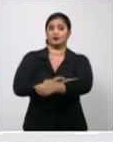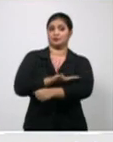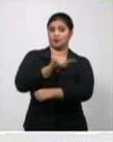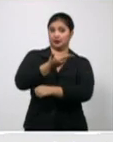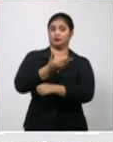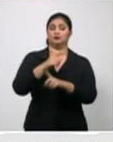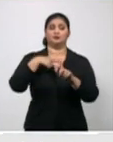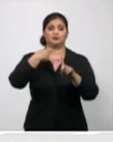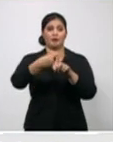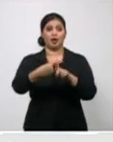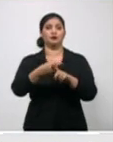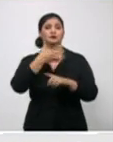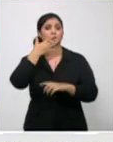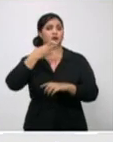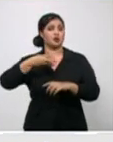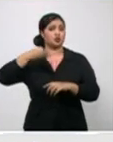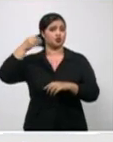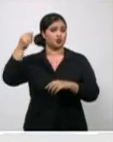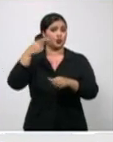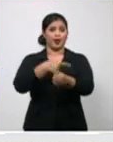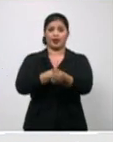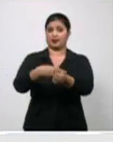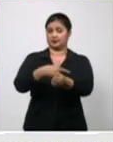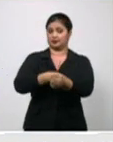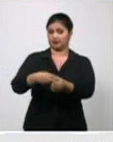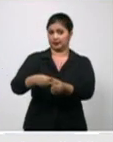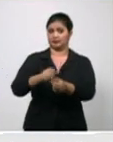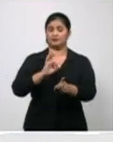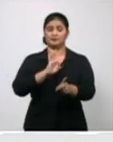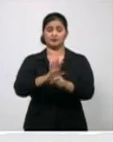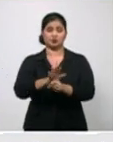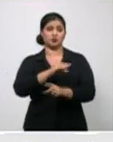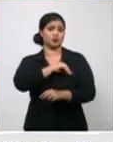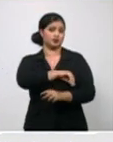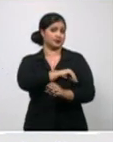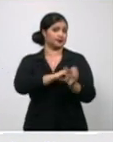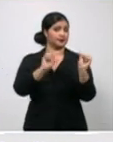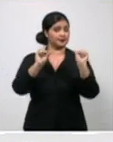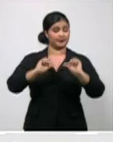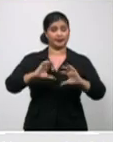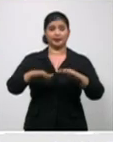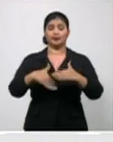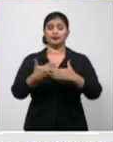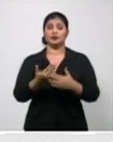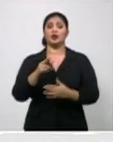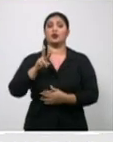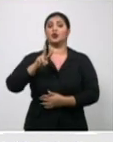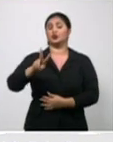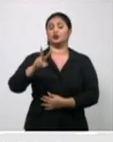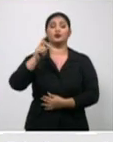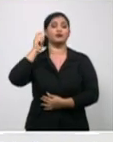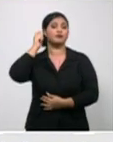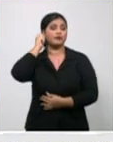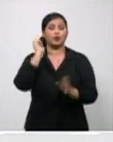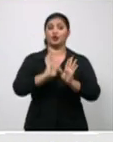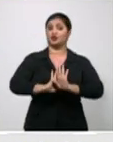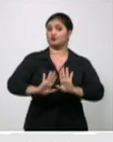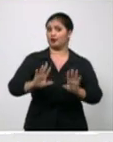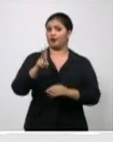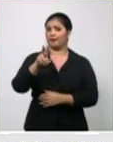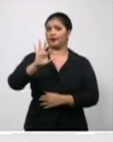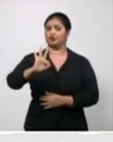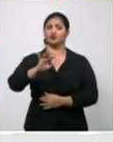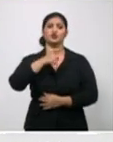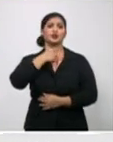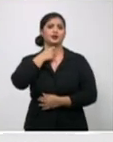síntomas el 2 de febrero, el 2 de febrero, ya el 28 de enero ella presentaba